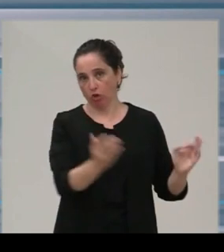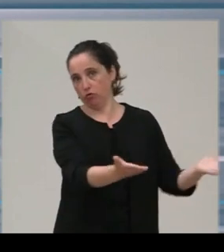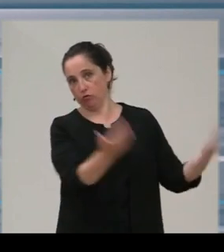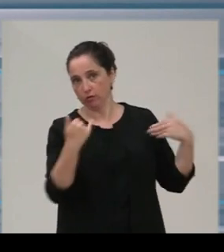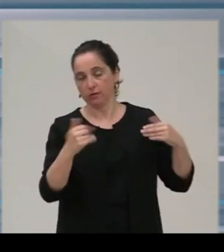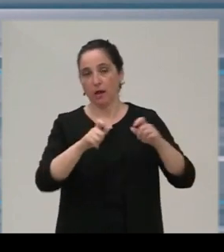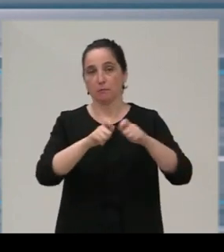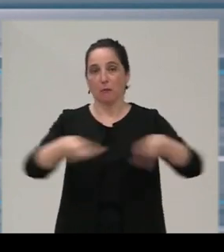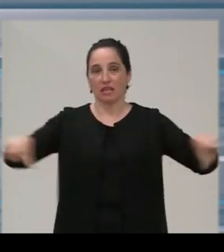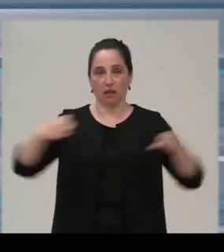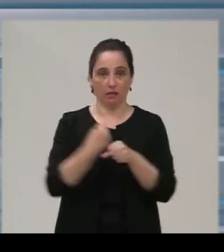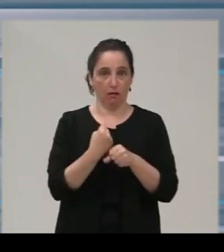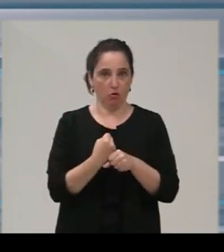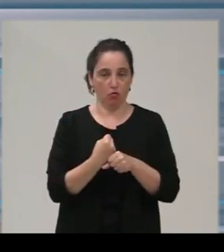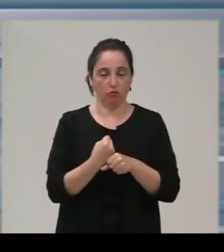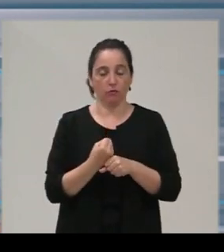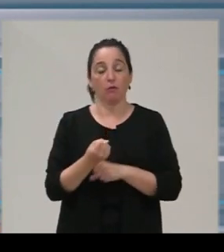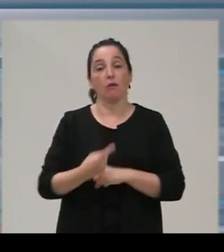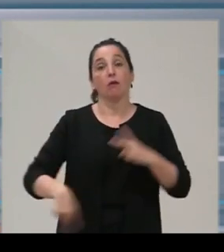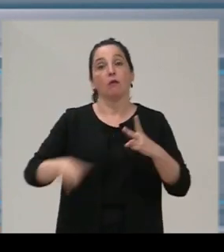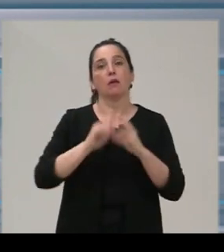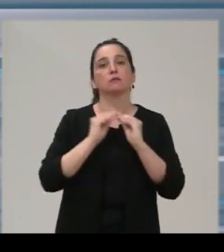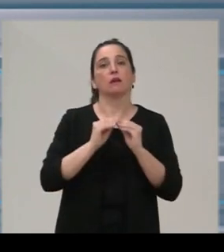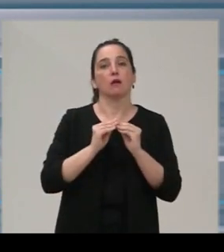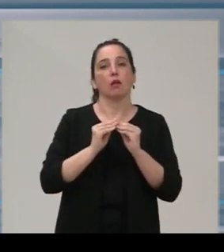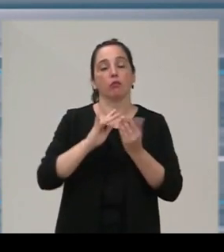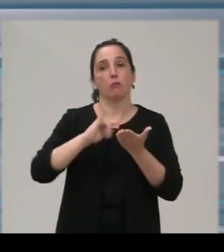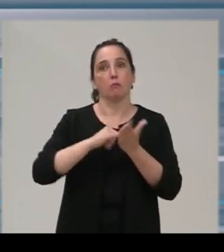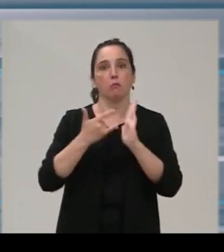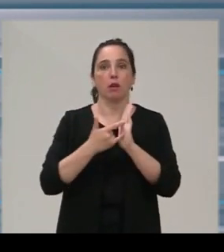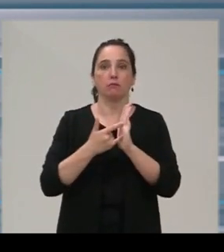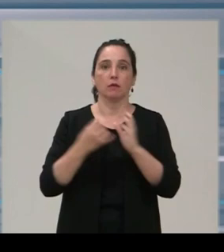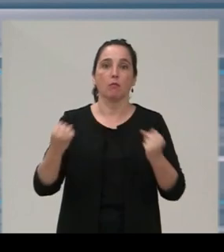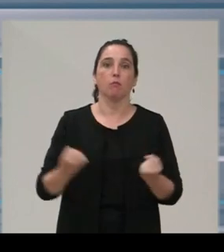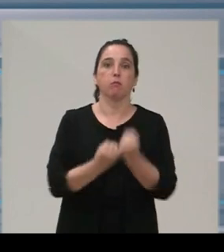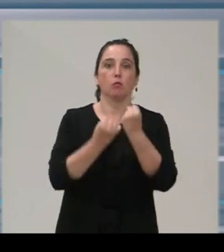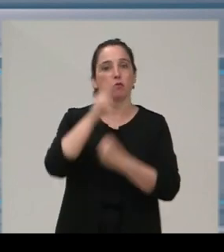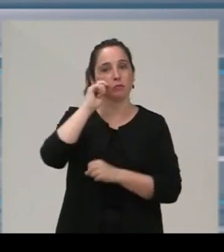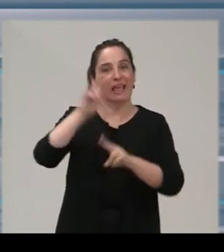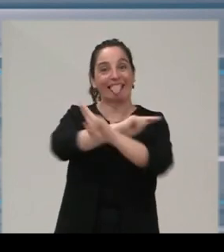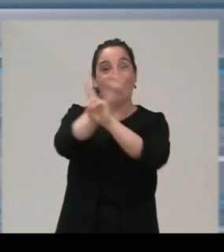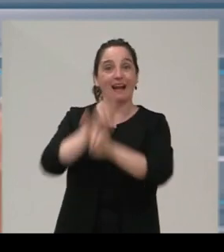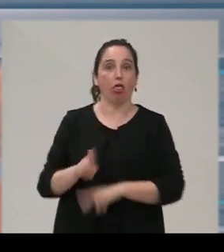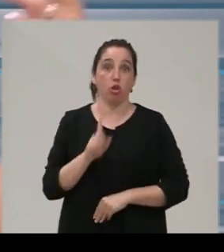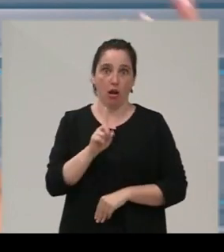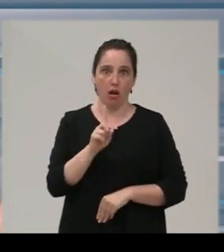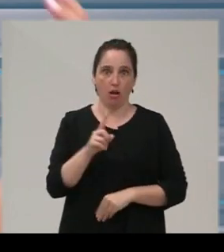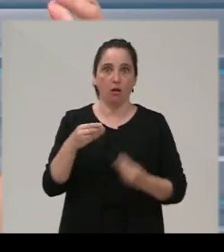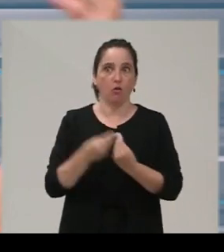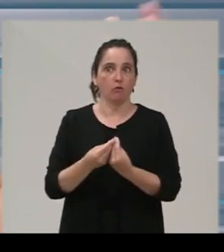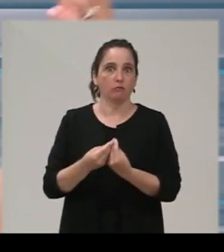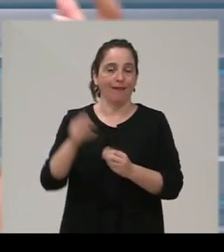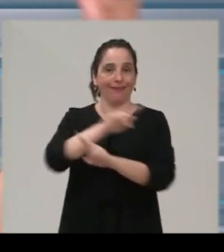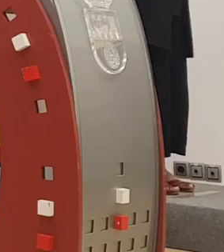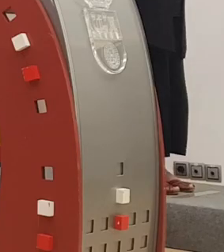Y también nos hemos comprometido a la elaboración de un plan de promoción turística internacional que tiene mucho sentido con la potencia